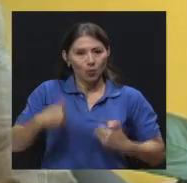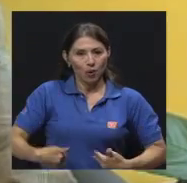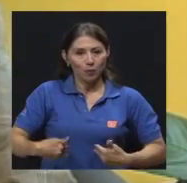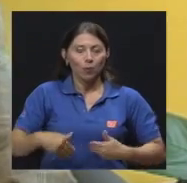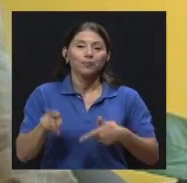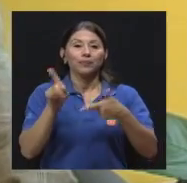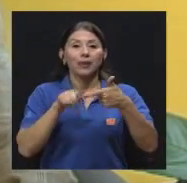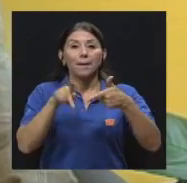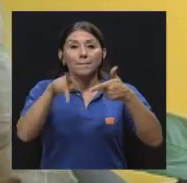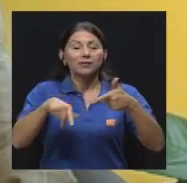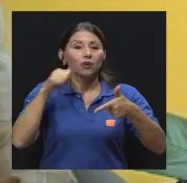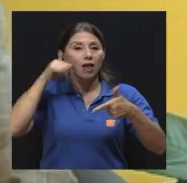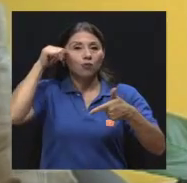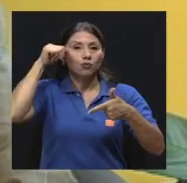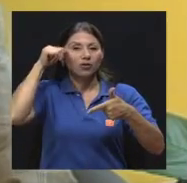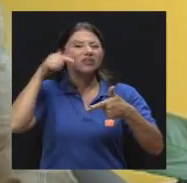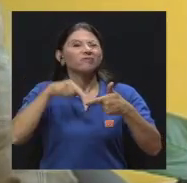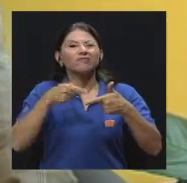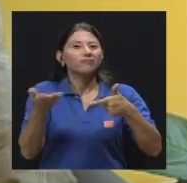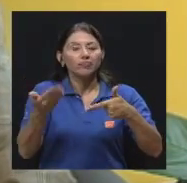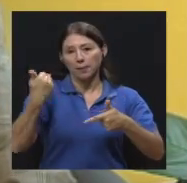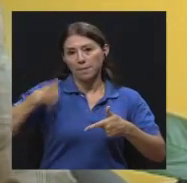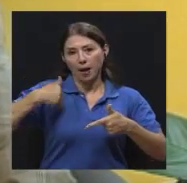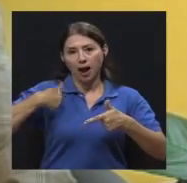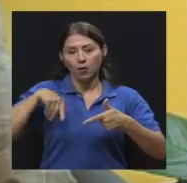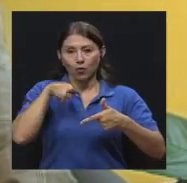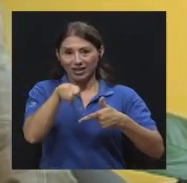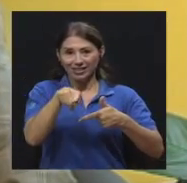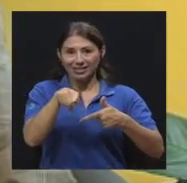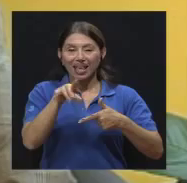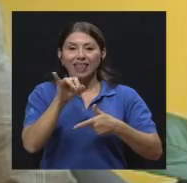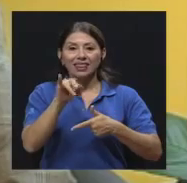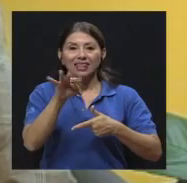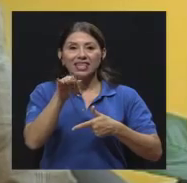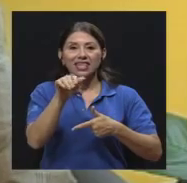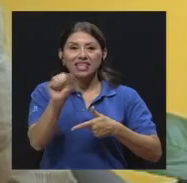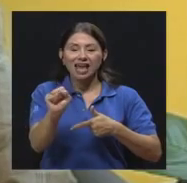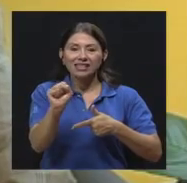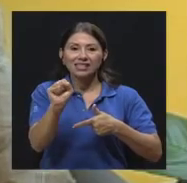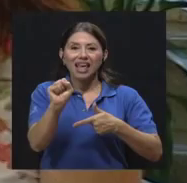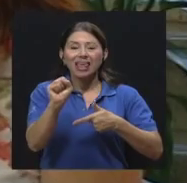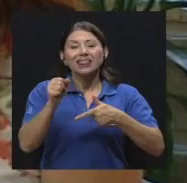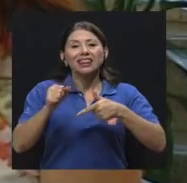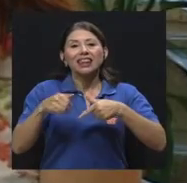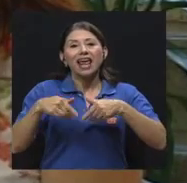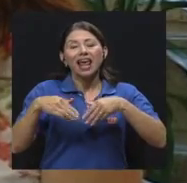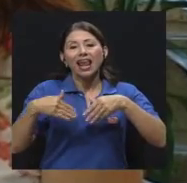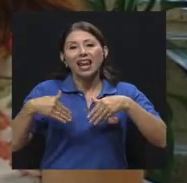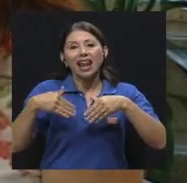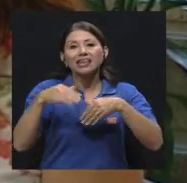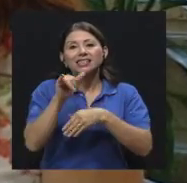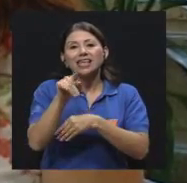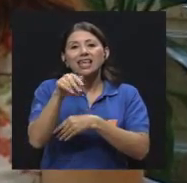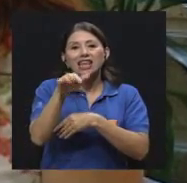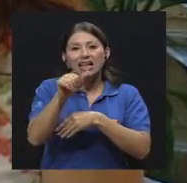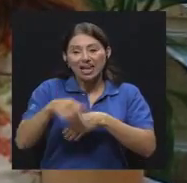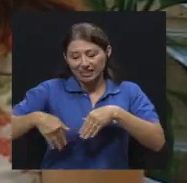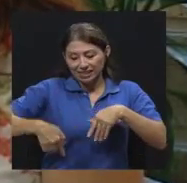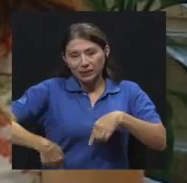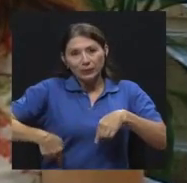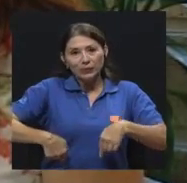vamos a tener en los varones, generalmente, las tiñas de las ingles y de los pies. En las mujeres,